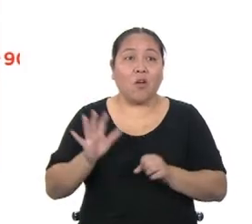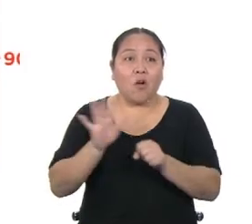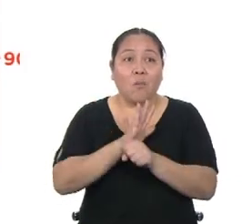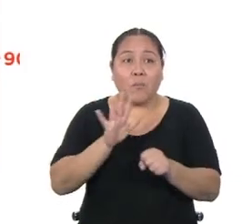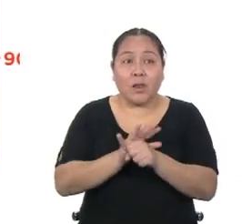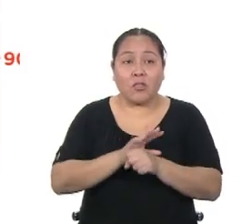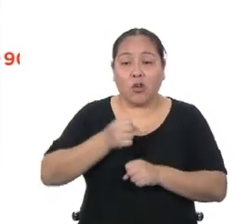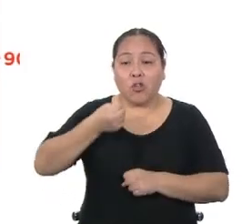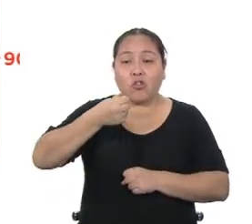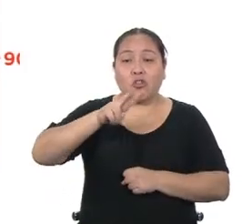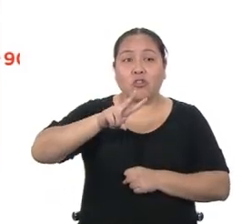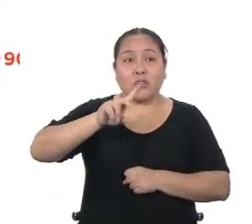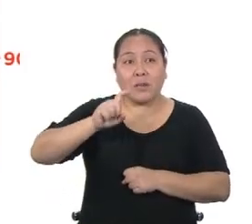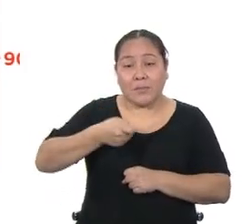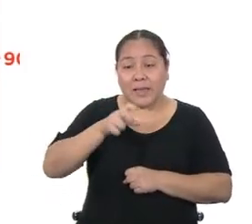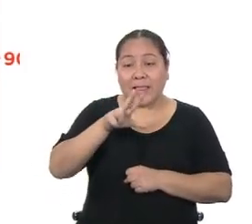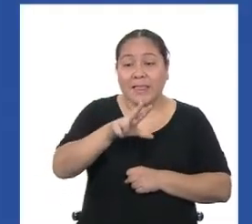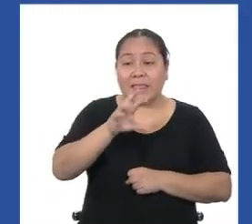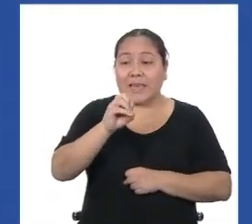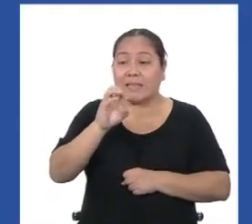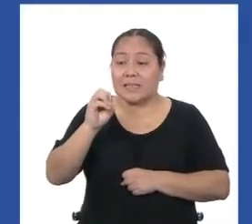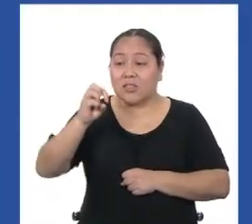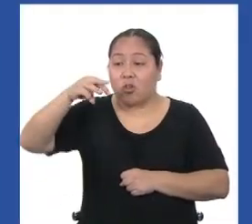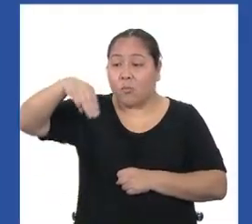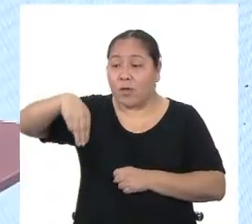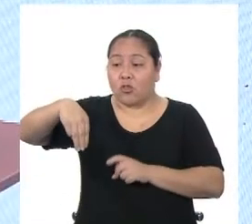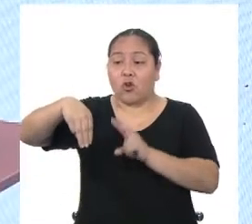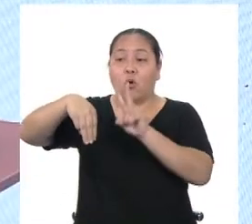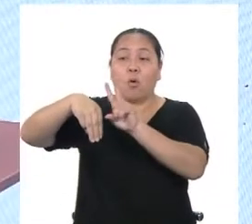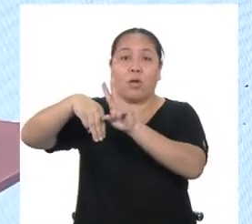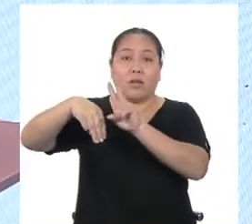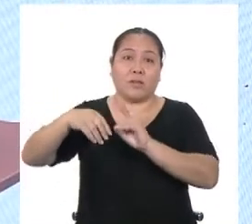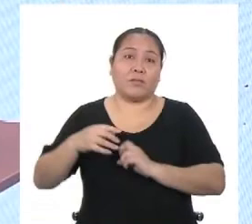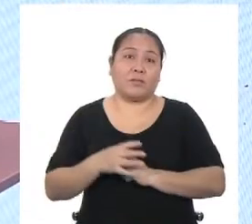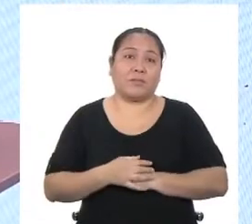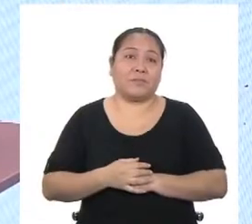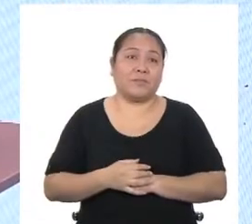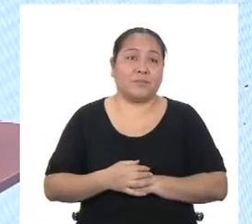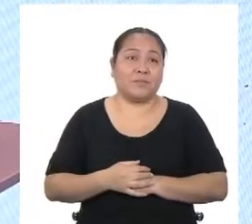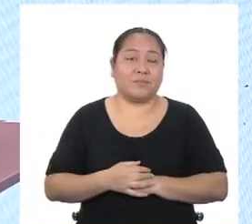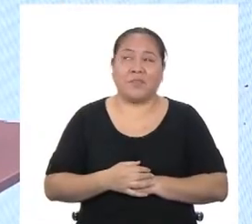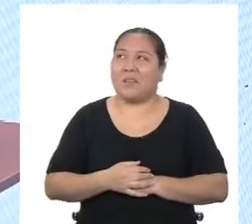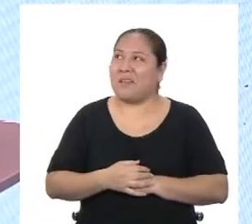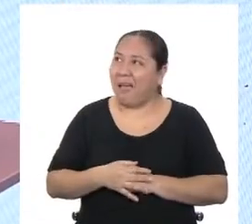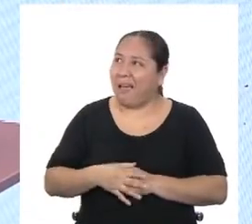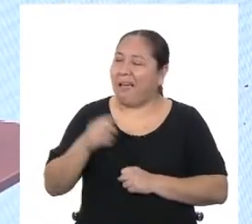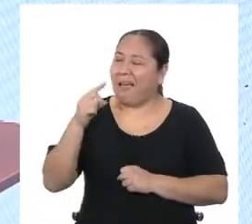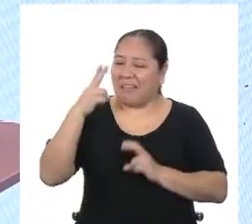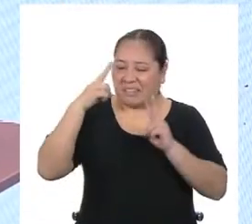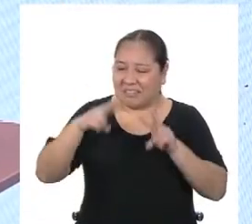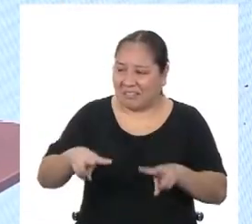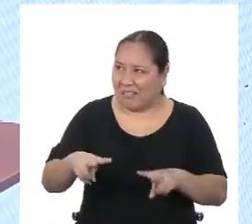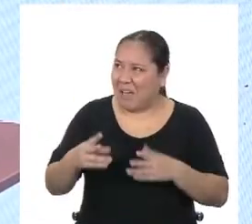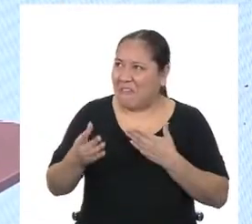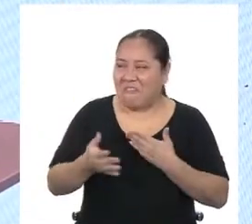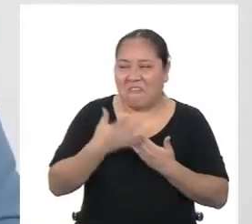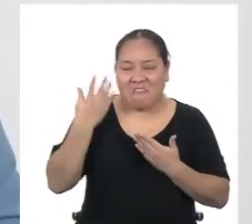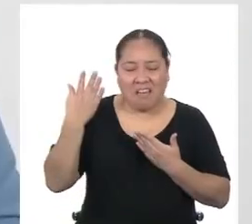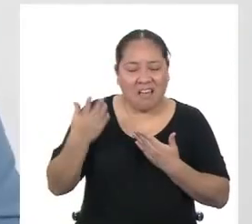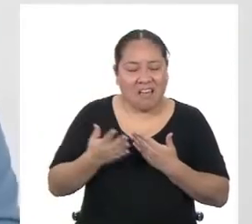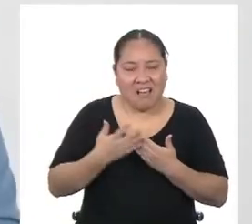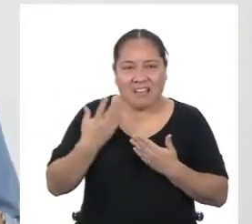12.300 metros cuadrados. ¡Guau! Usted hace que todo parezca tan fácil.